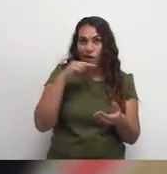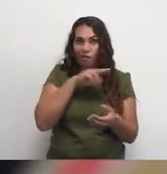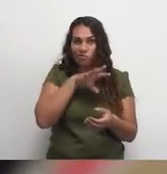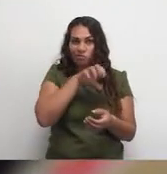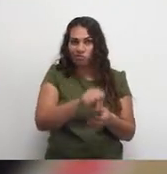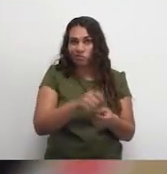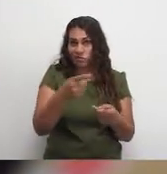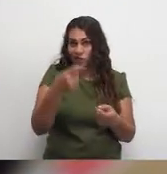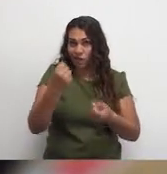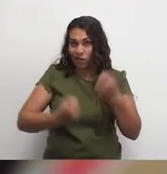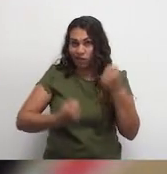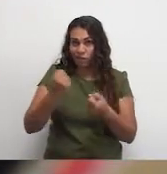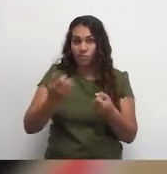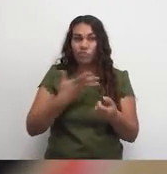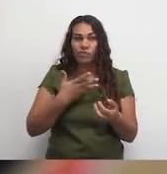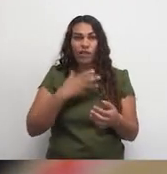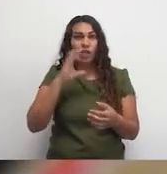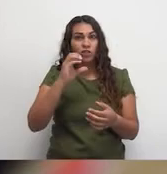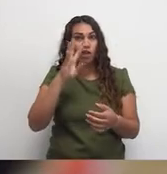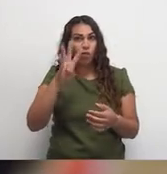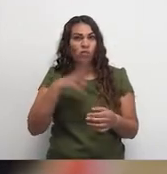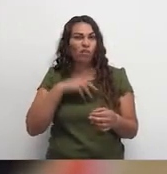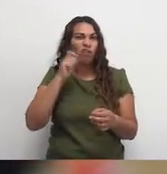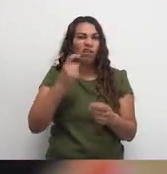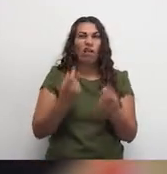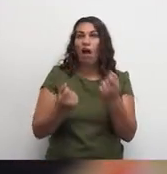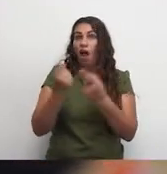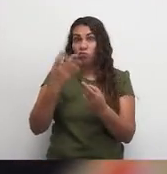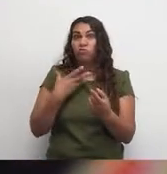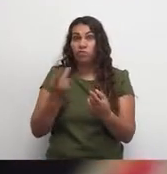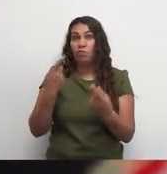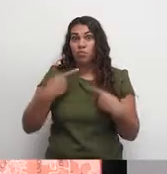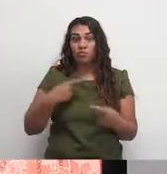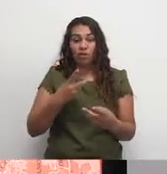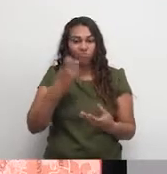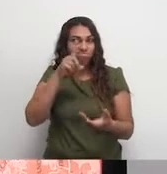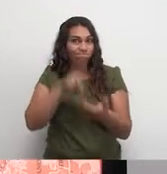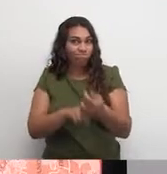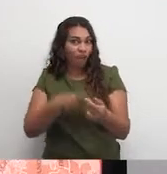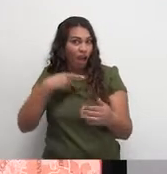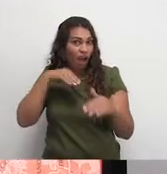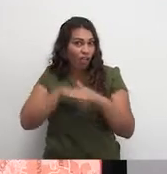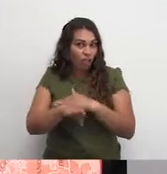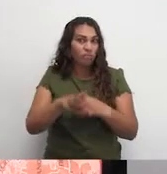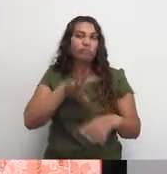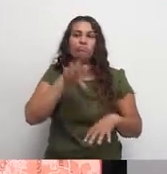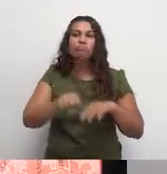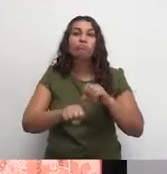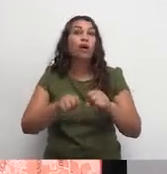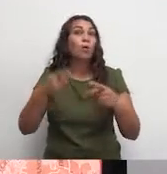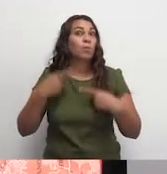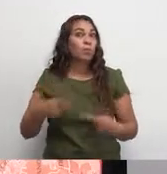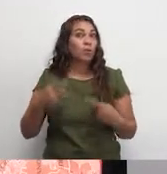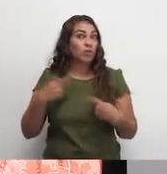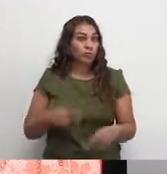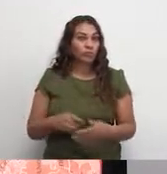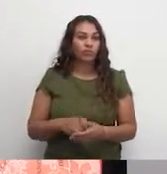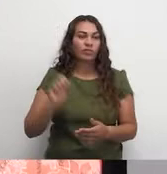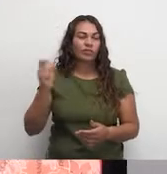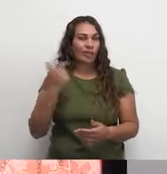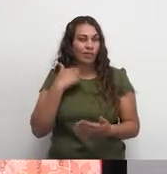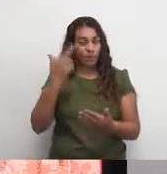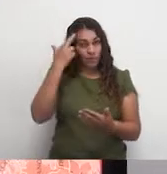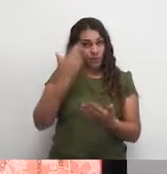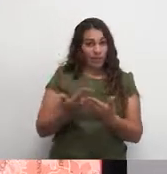El C4 se ha consolidado en recuperar vehículos con los presuntos delincuentes a bordo. A diferencia de lo que venía sucediendo en la ciudad